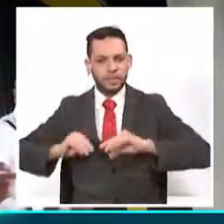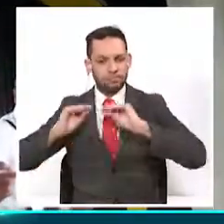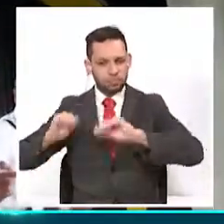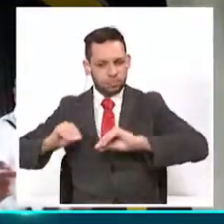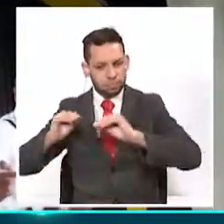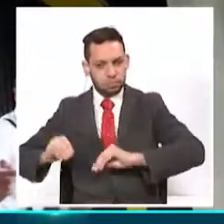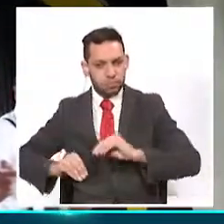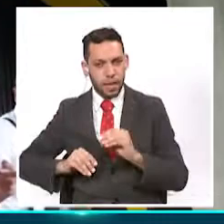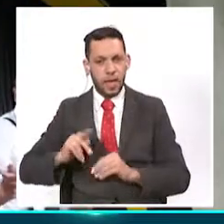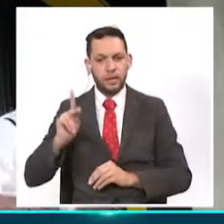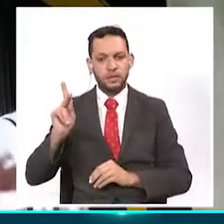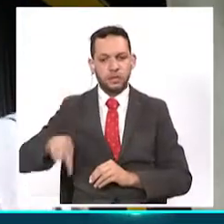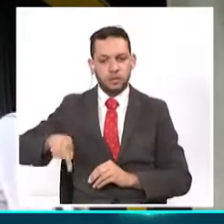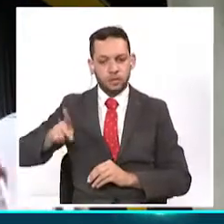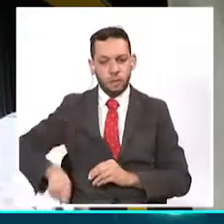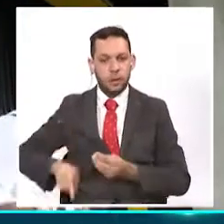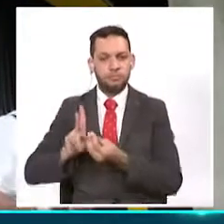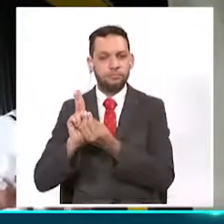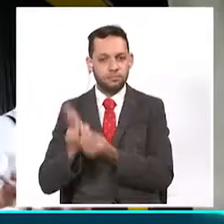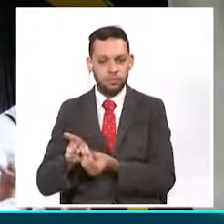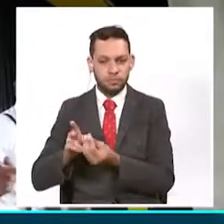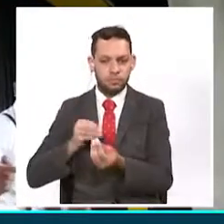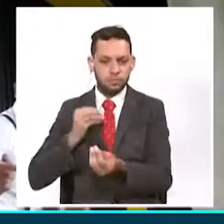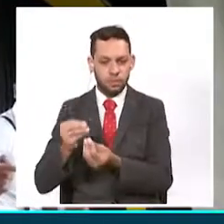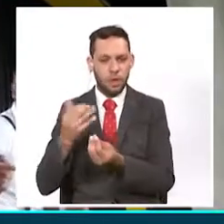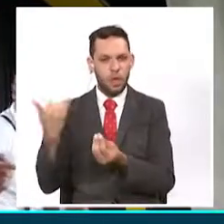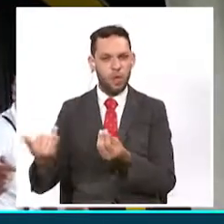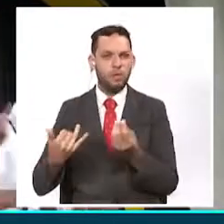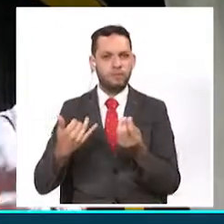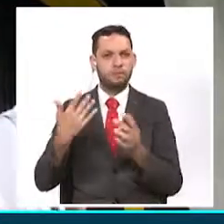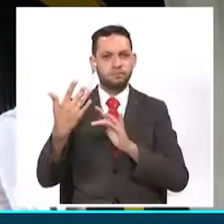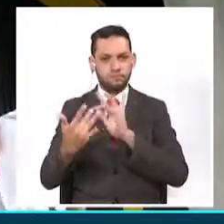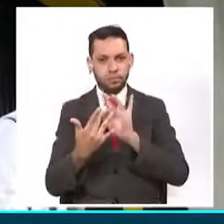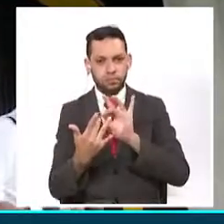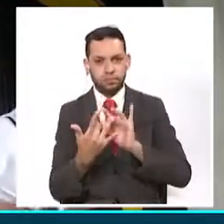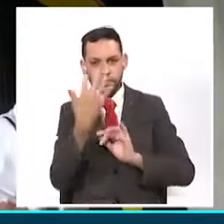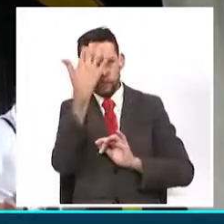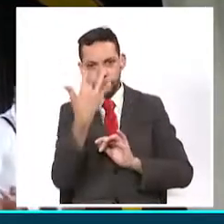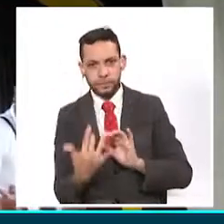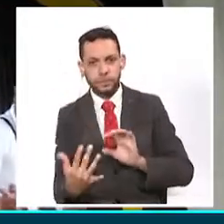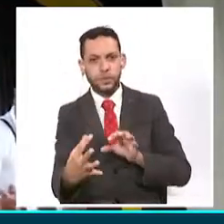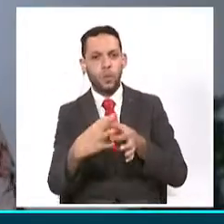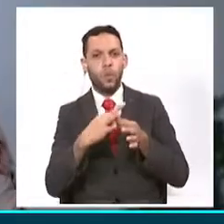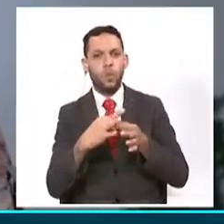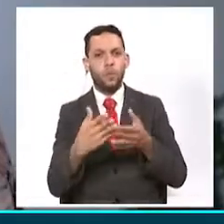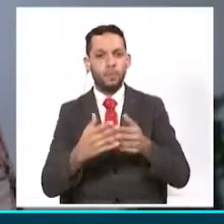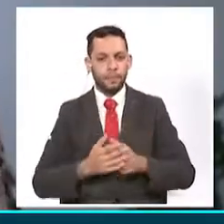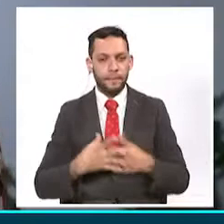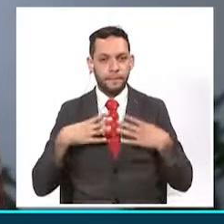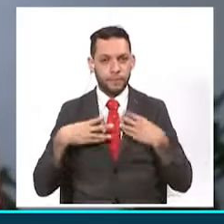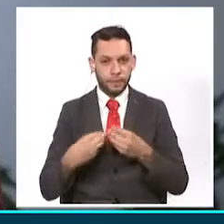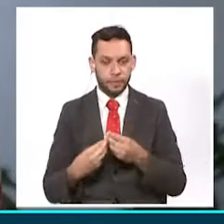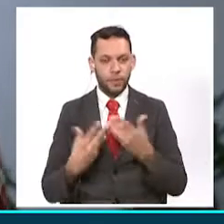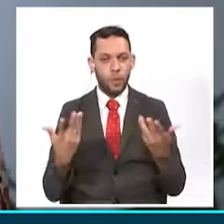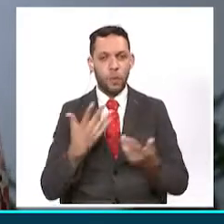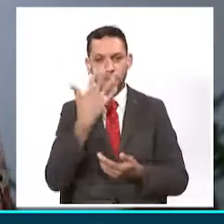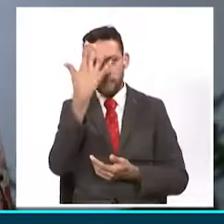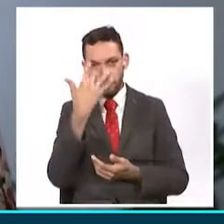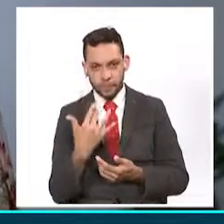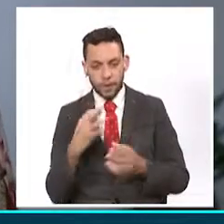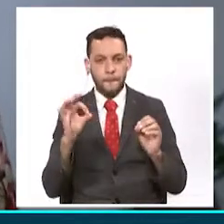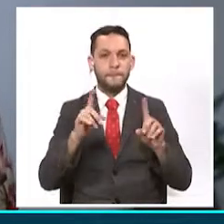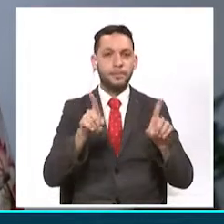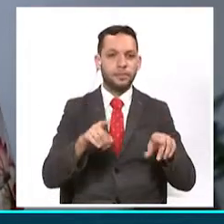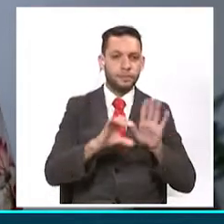Taller. Pueden encontrarlos en redes sociales para conocer más sobre su trabajo. Les contamos que estamos en las redes sociales, estamos en Instagram,